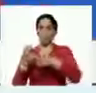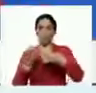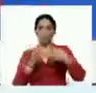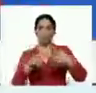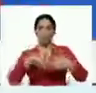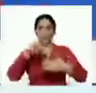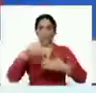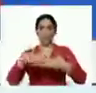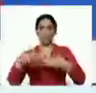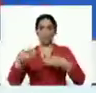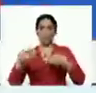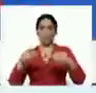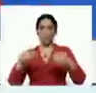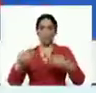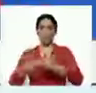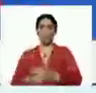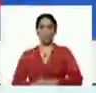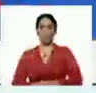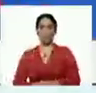flexibilización,